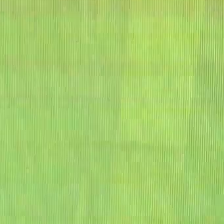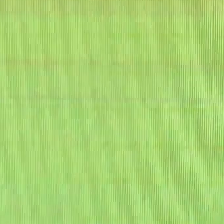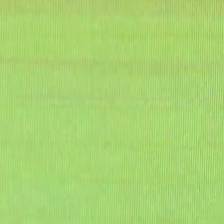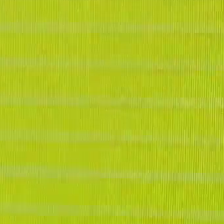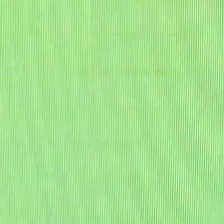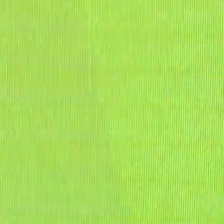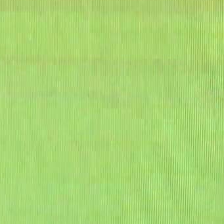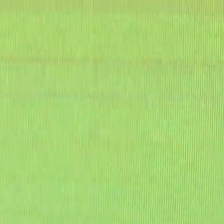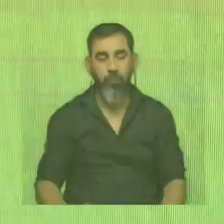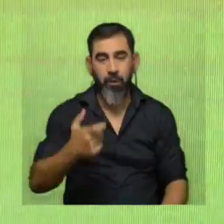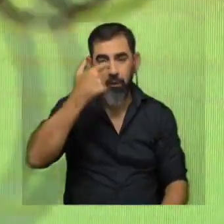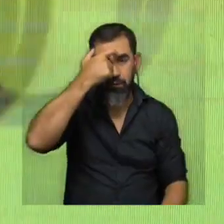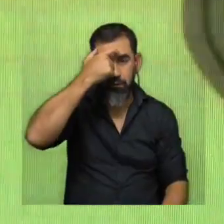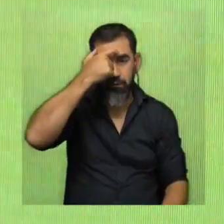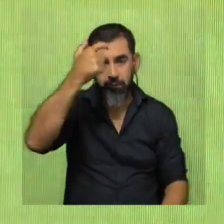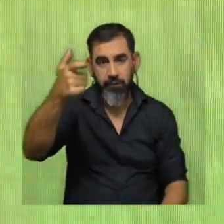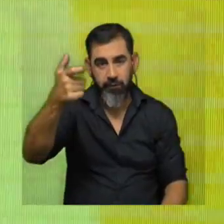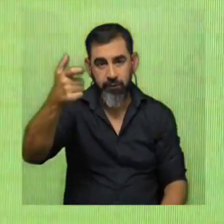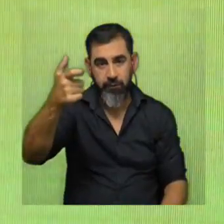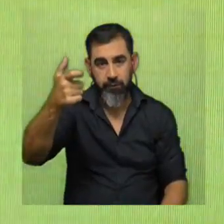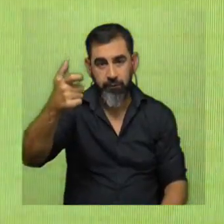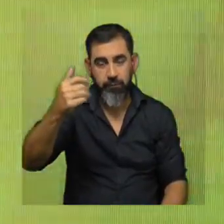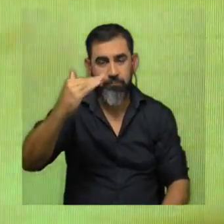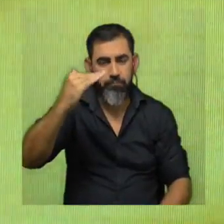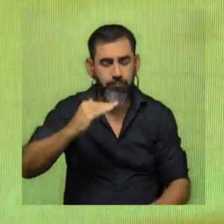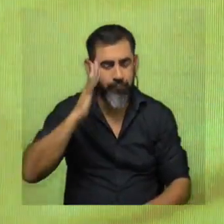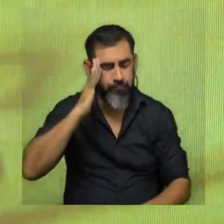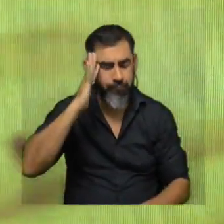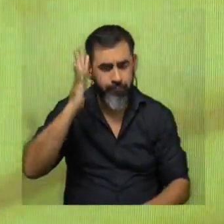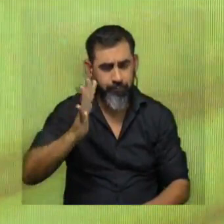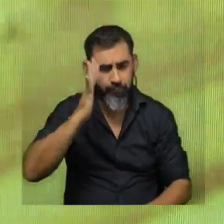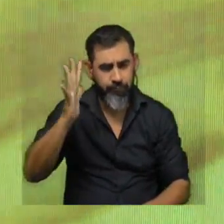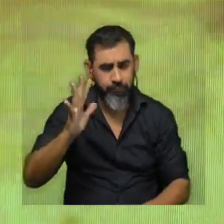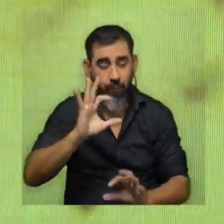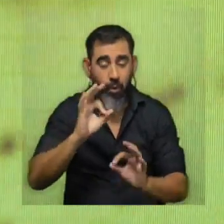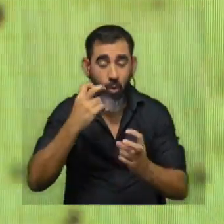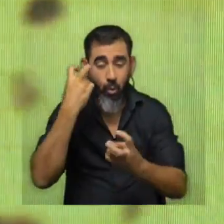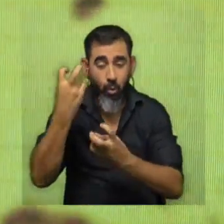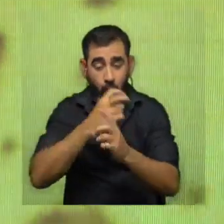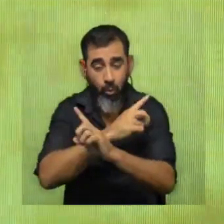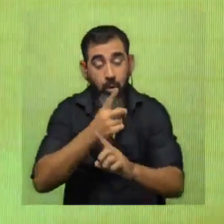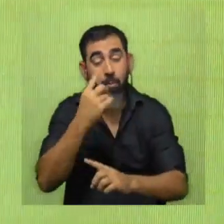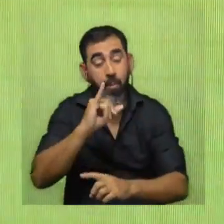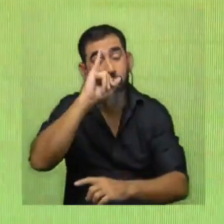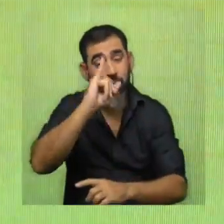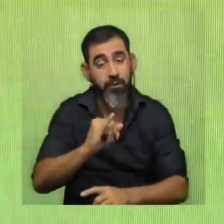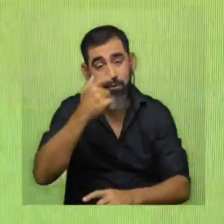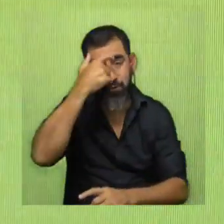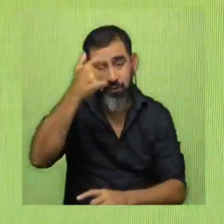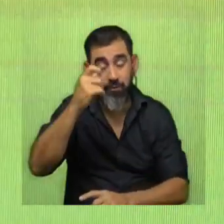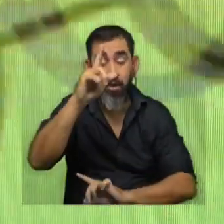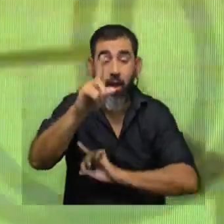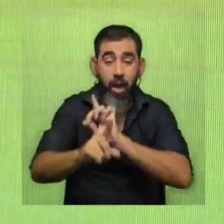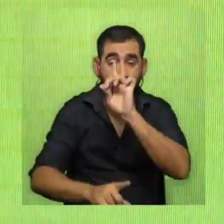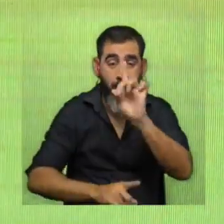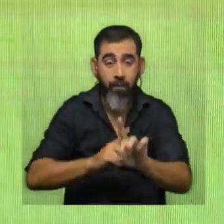ciencia donde menos lo esperamos donde menos la buscamos y sin embargo ahí está y en algunos casos